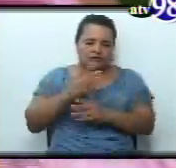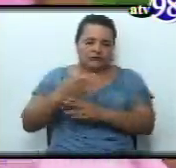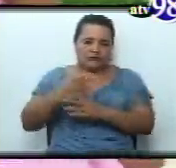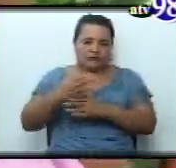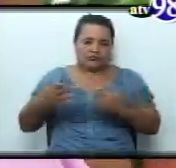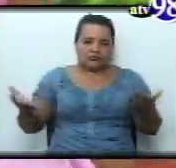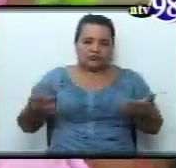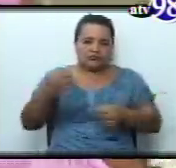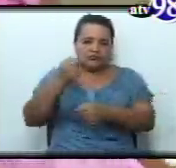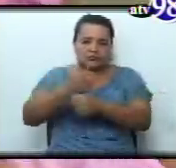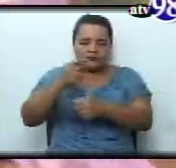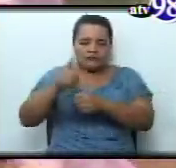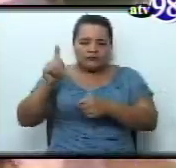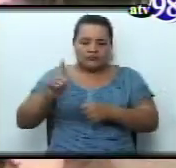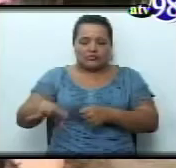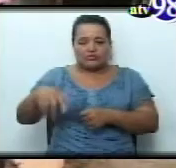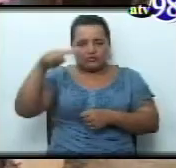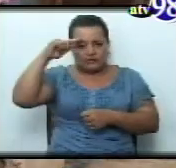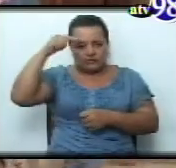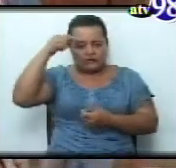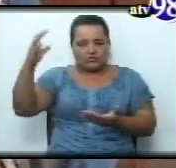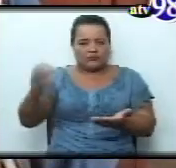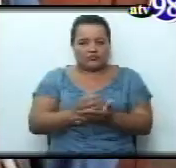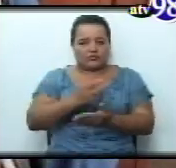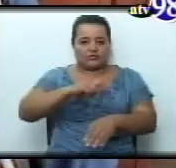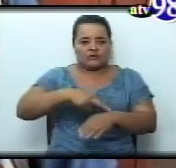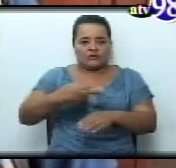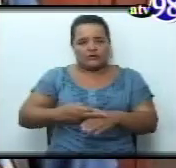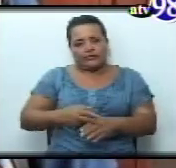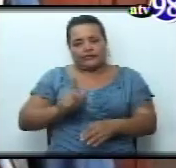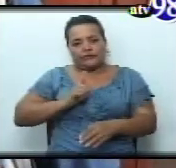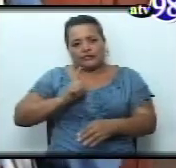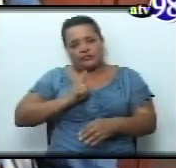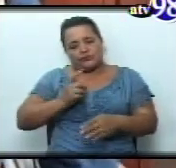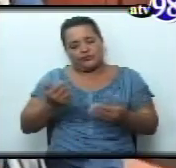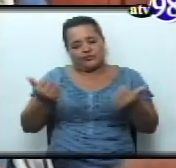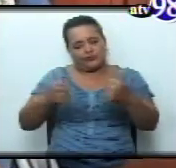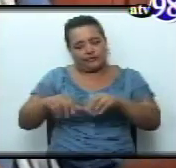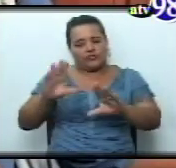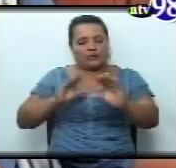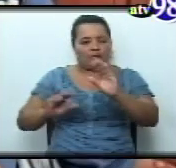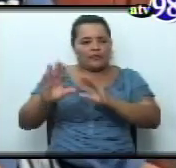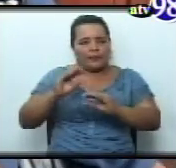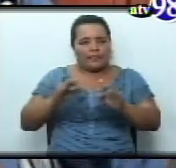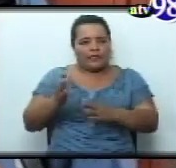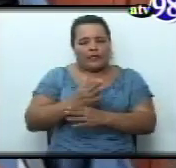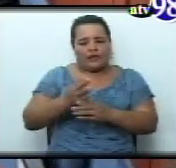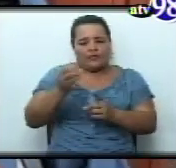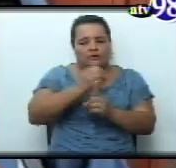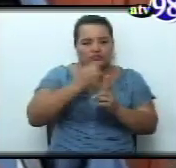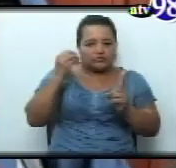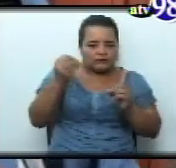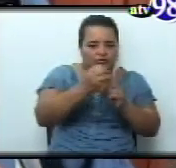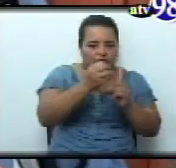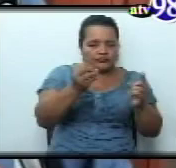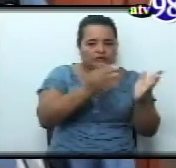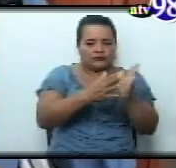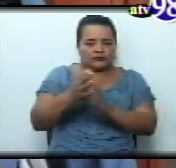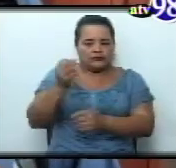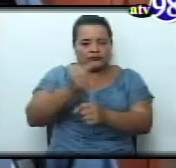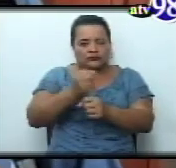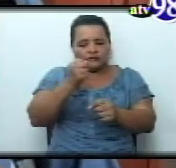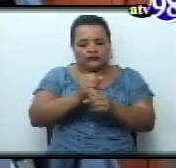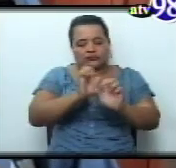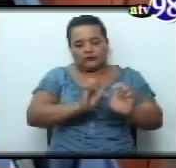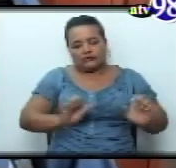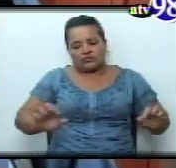la aplicación de esta normativa. Estaremos haciendo una consulta a diversas organizaciones que trabajan con